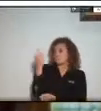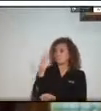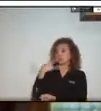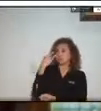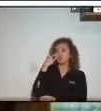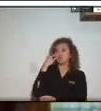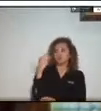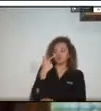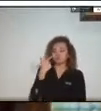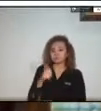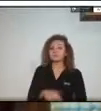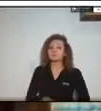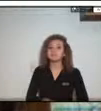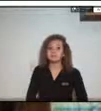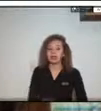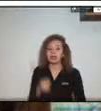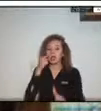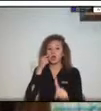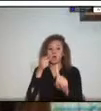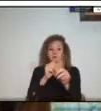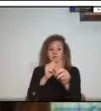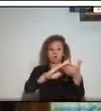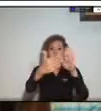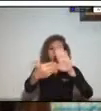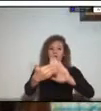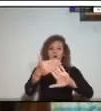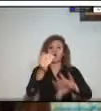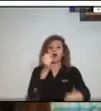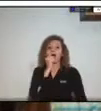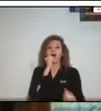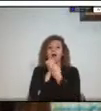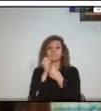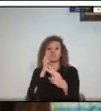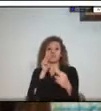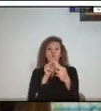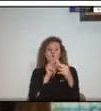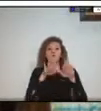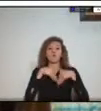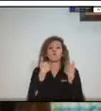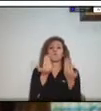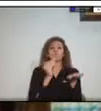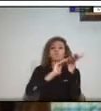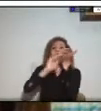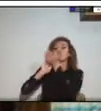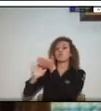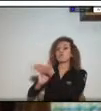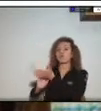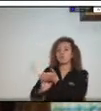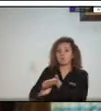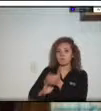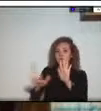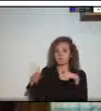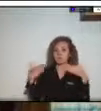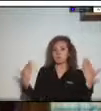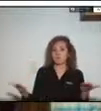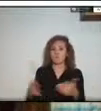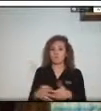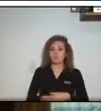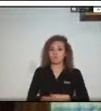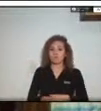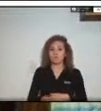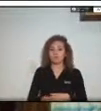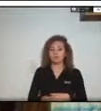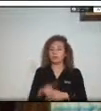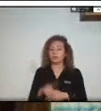con el fin de que como comunidad conozcamos cómo debemos proceder entonces primero que todo si